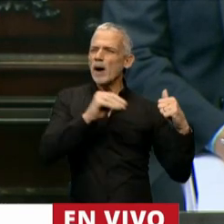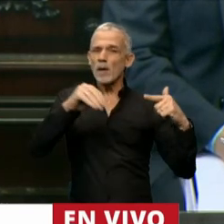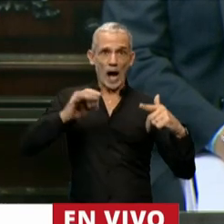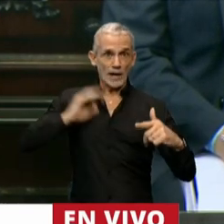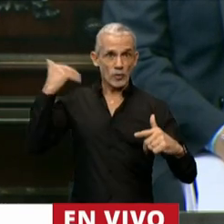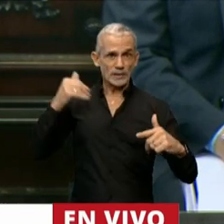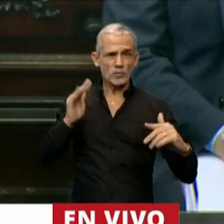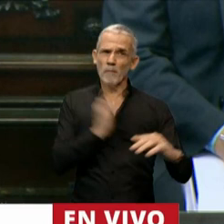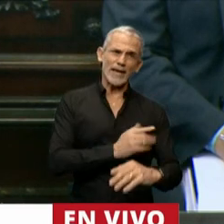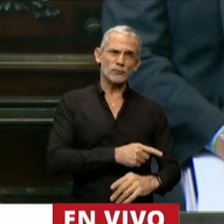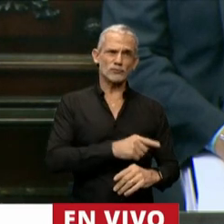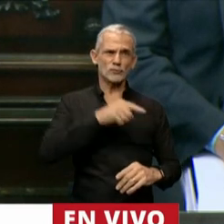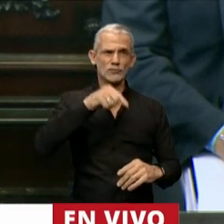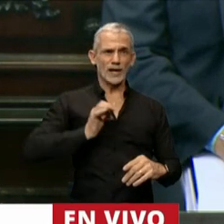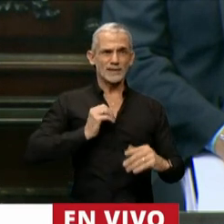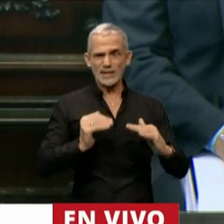todo el año pasado.